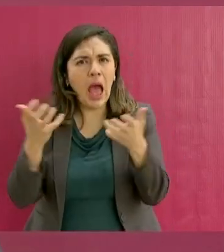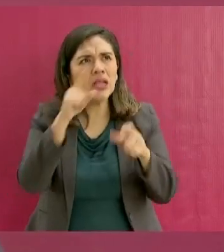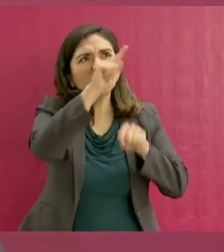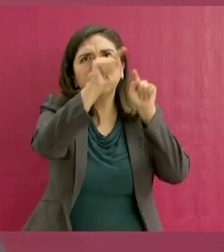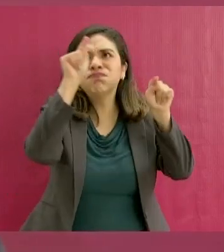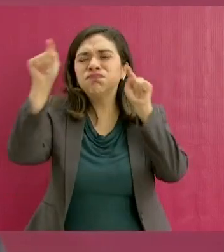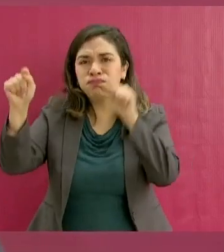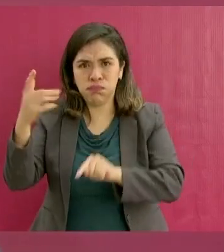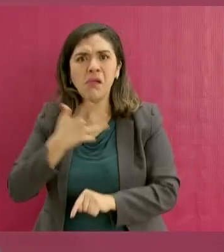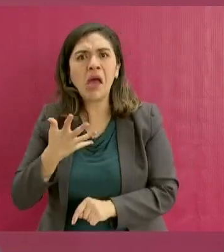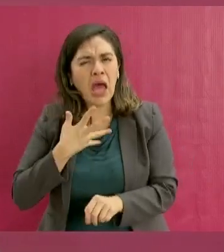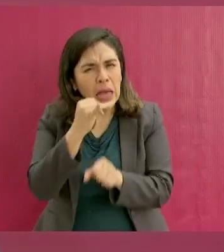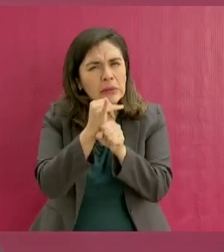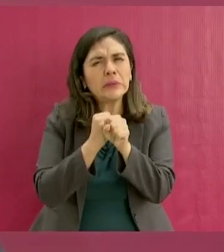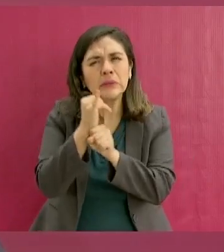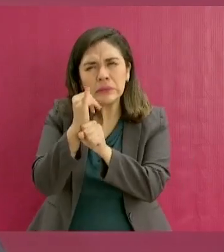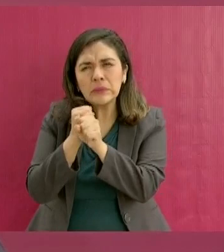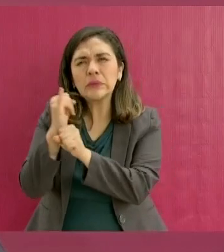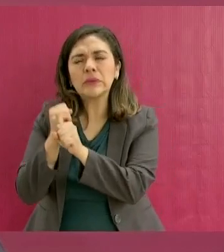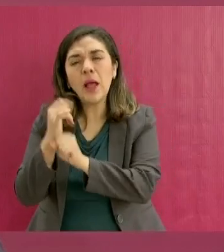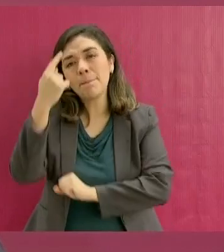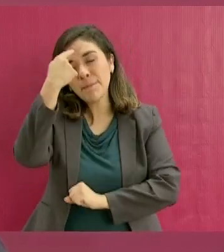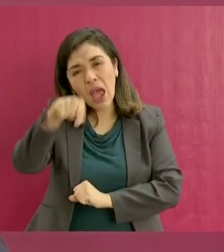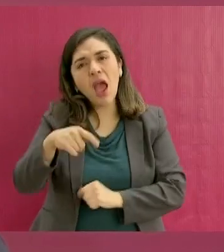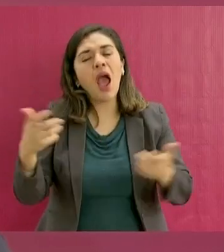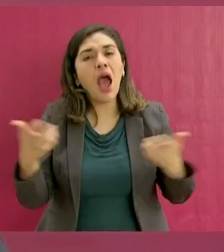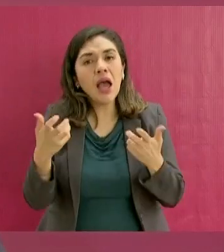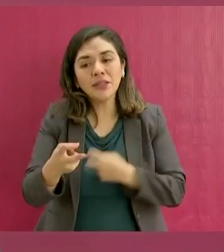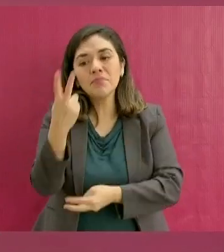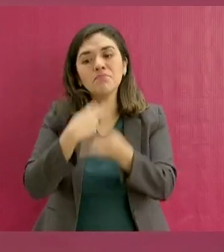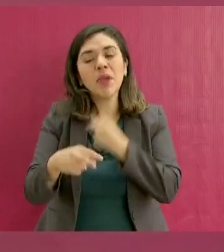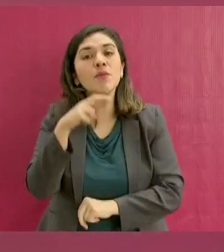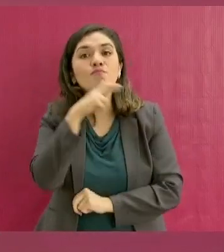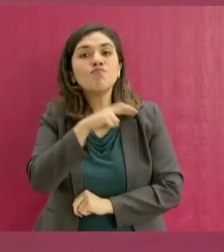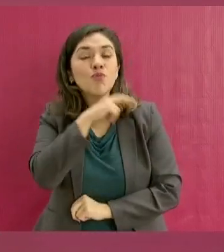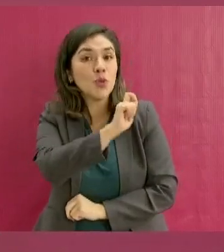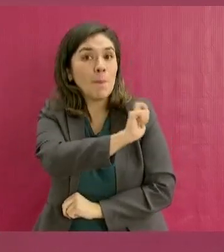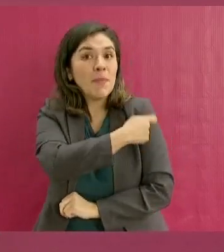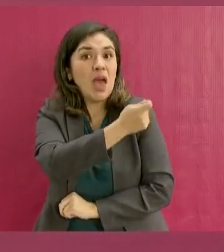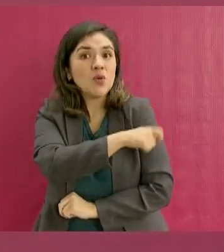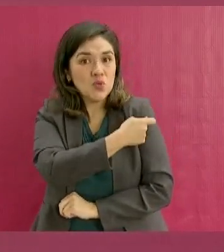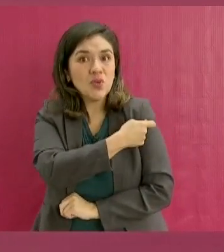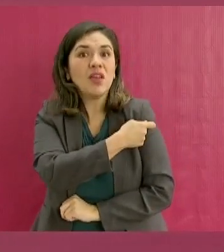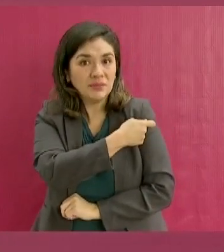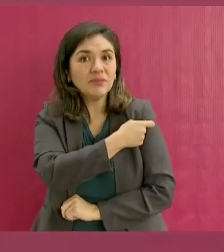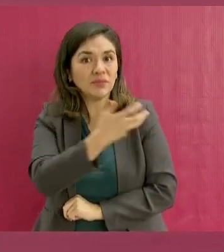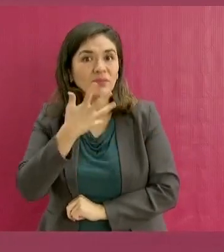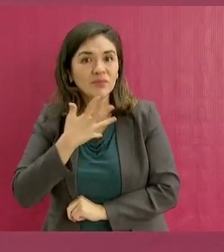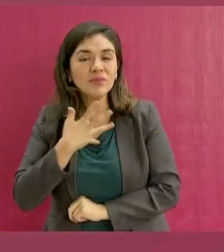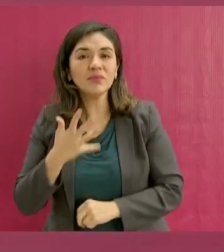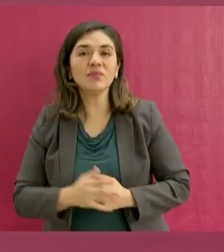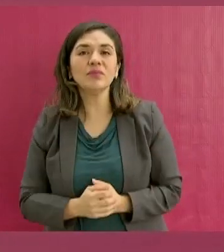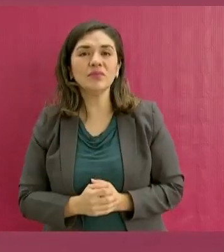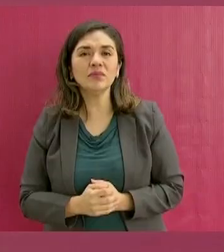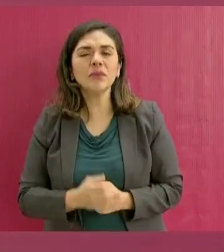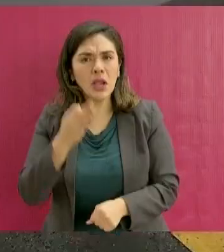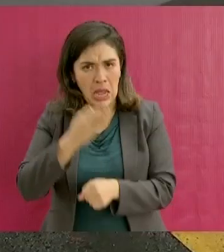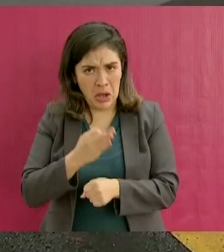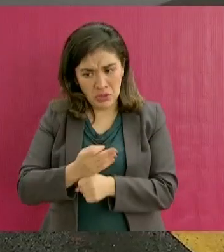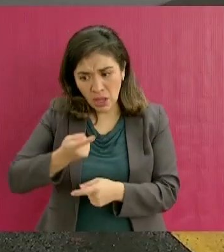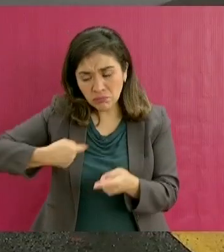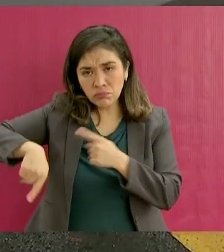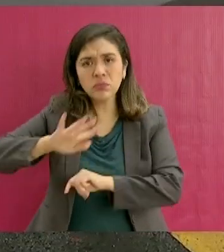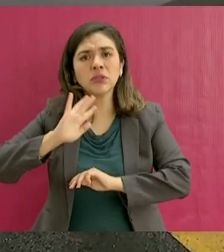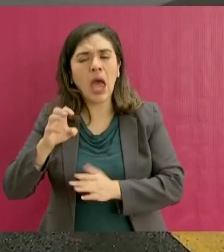haciendo para que se obtenga esta vacuna. Estamos nosotros